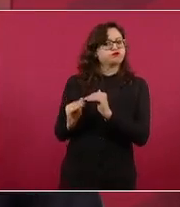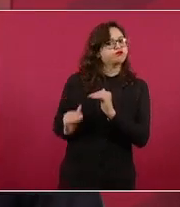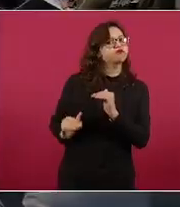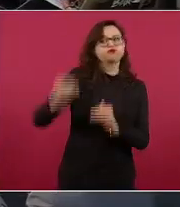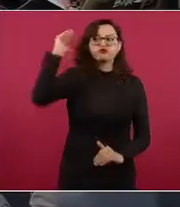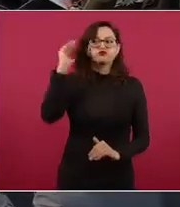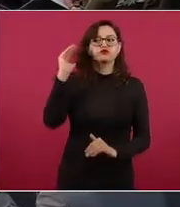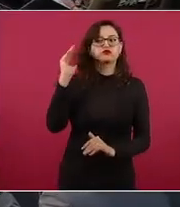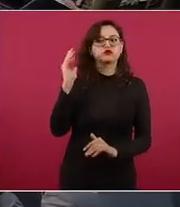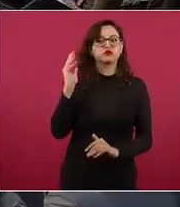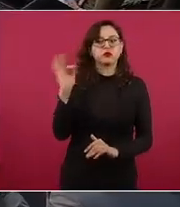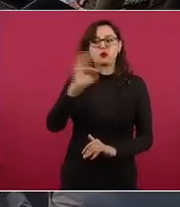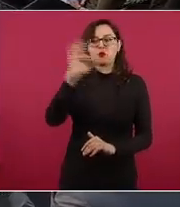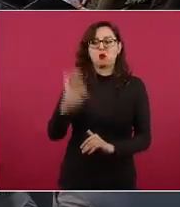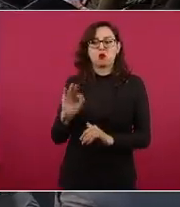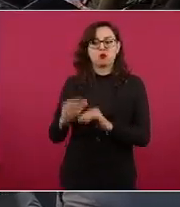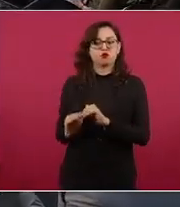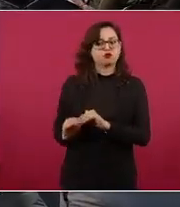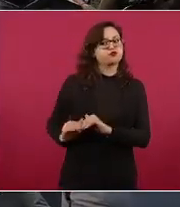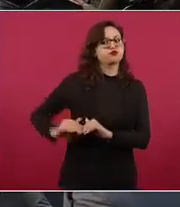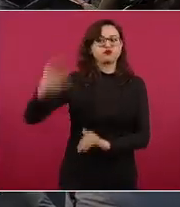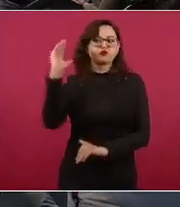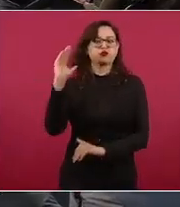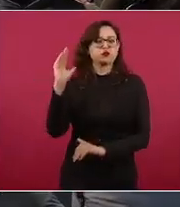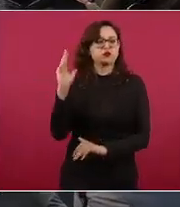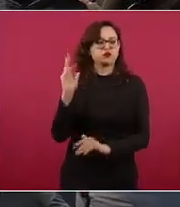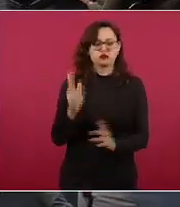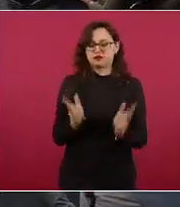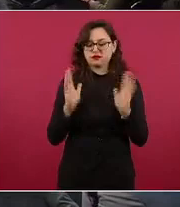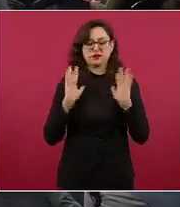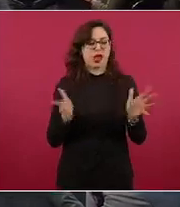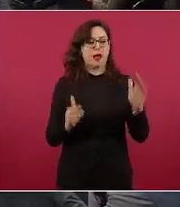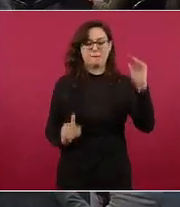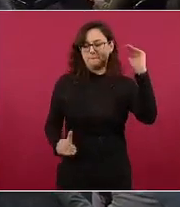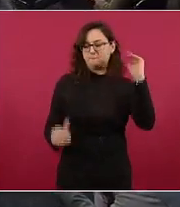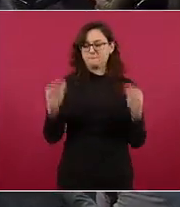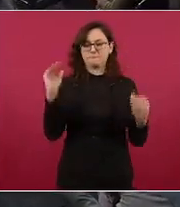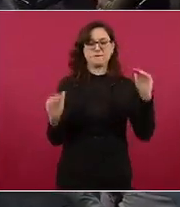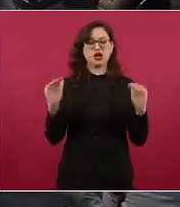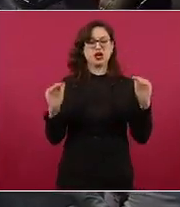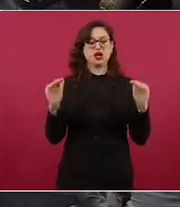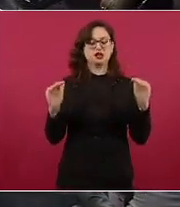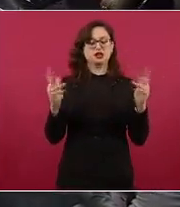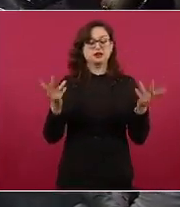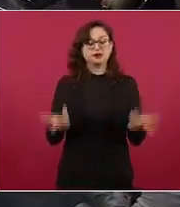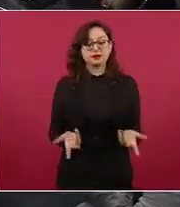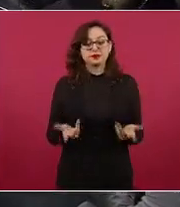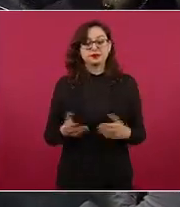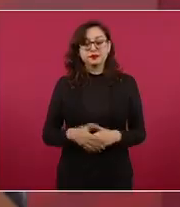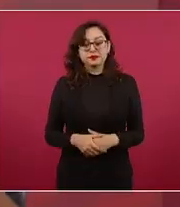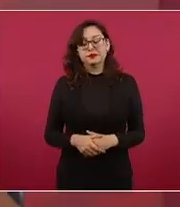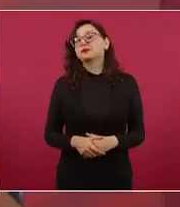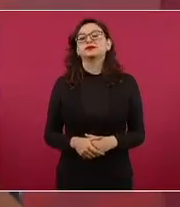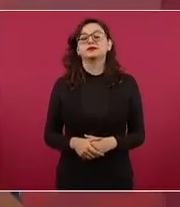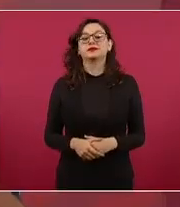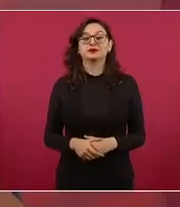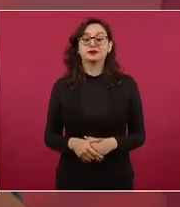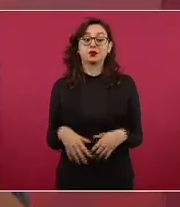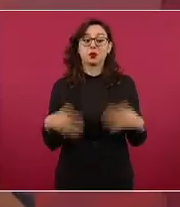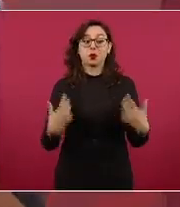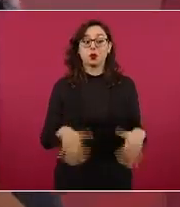el crecimiento económico es como cuando un carro y es realmente genial